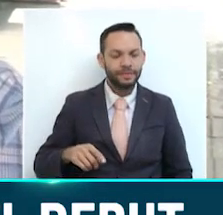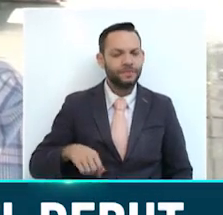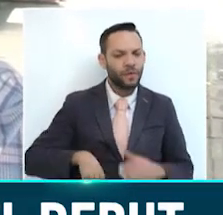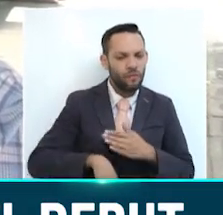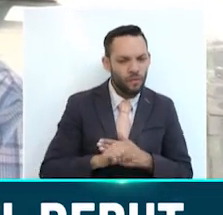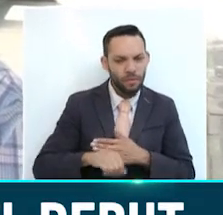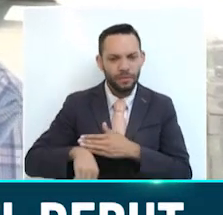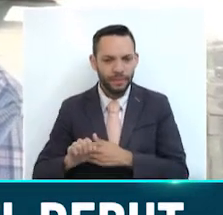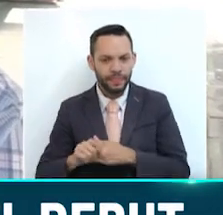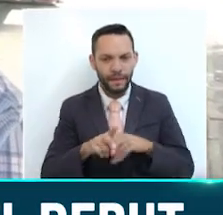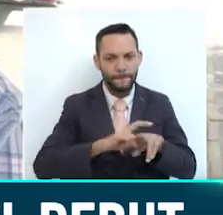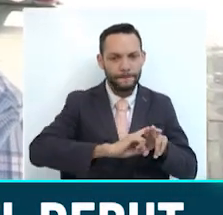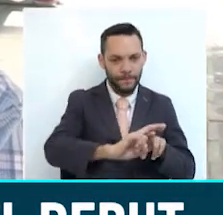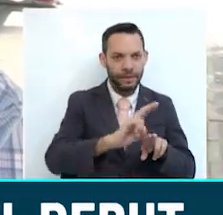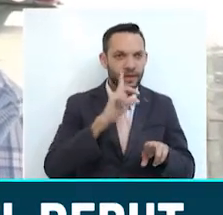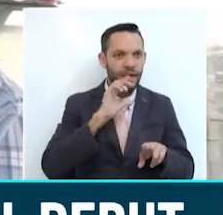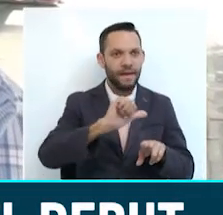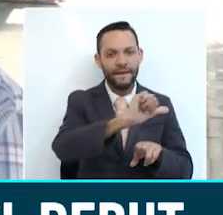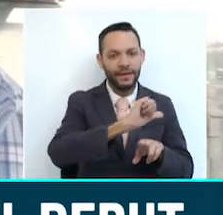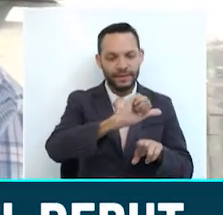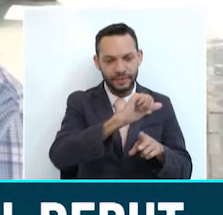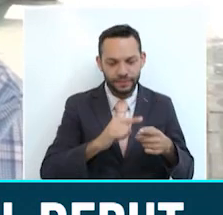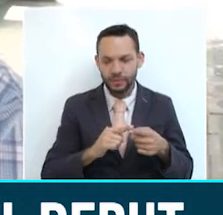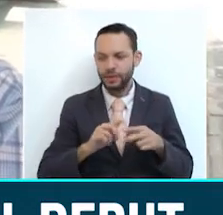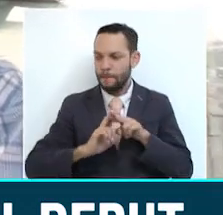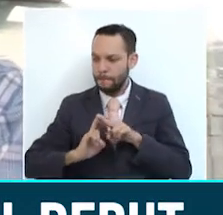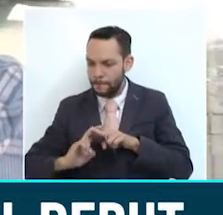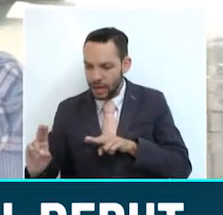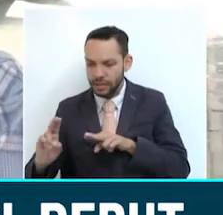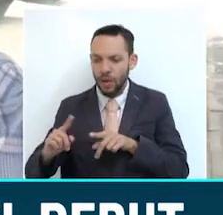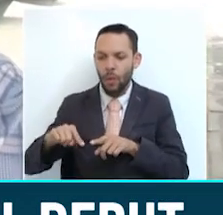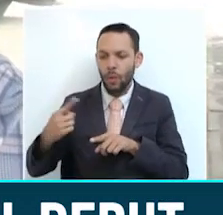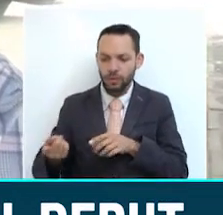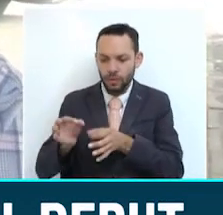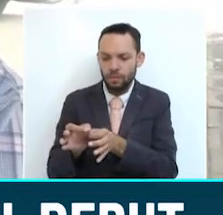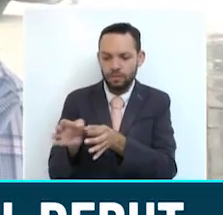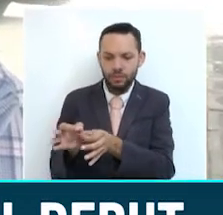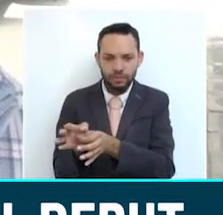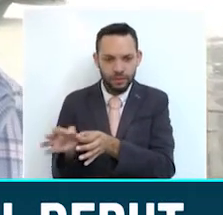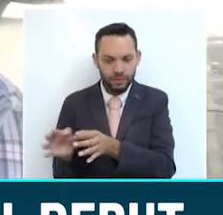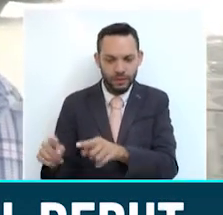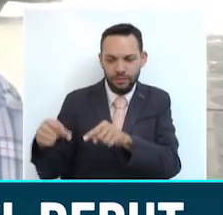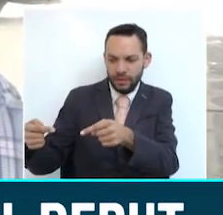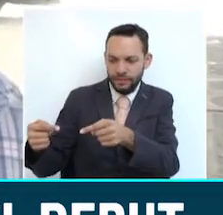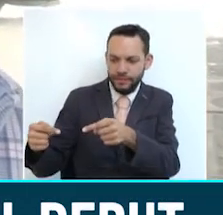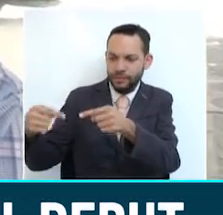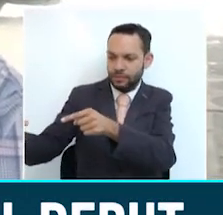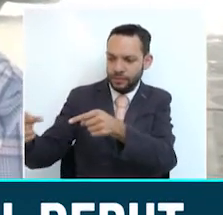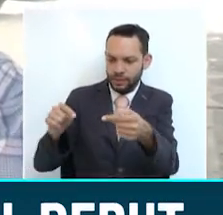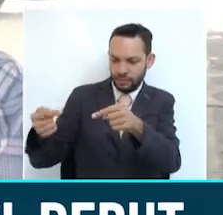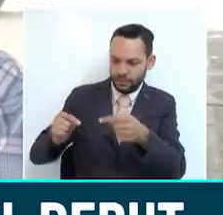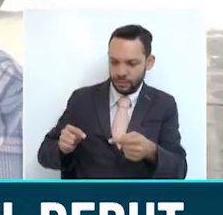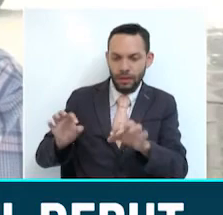manizales femeninas y las selecciones de los diferentes municipios y estamos impulsando fuertemente, estamos haciendo los torneos locales